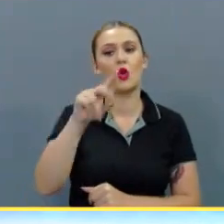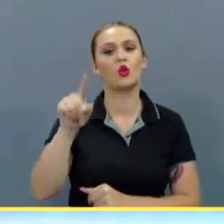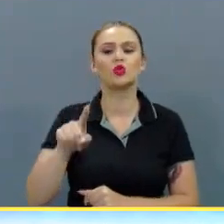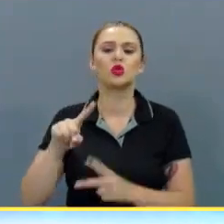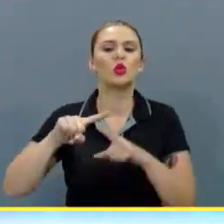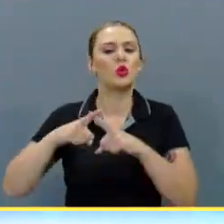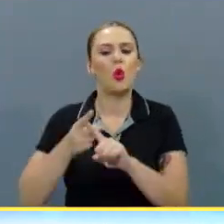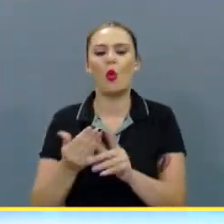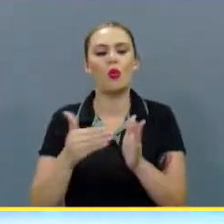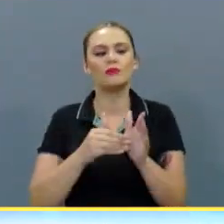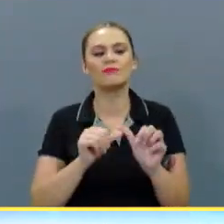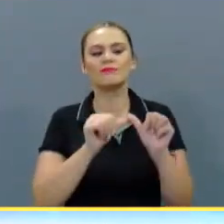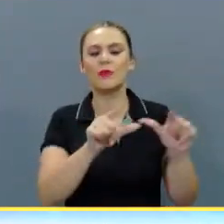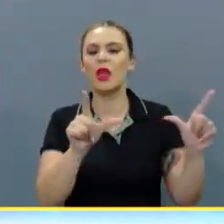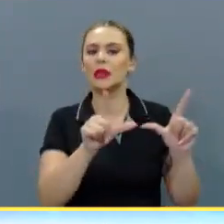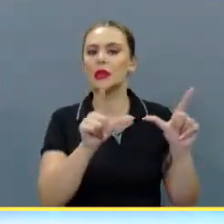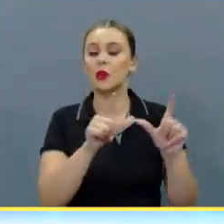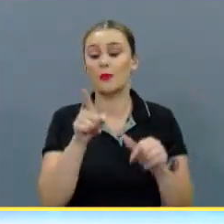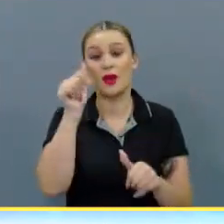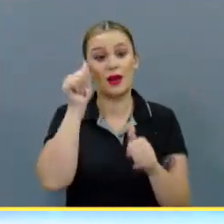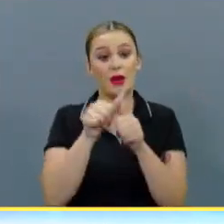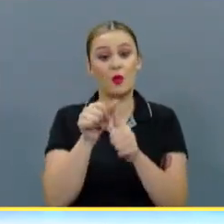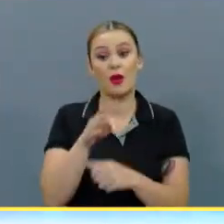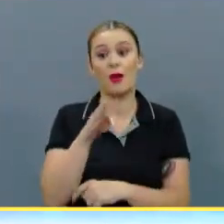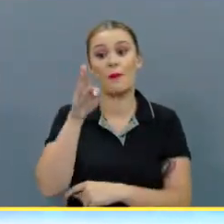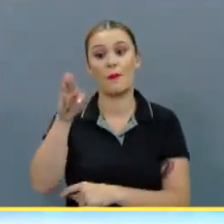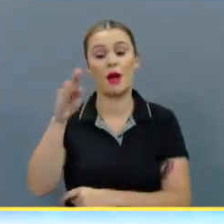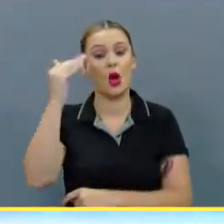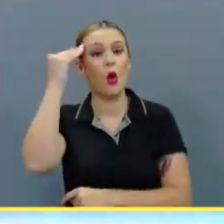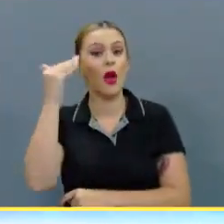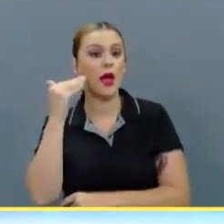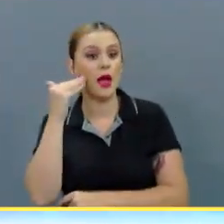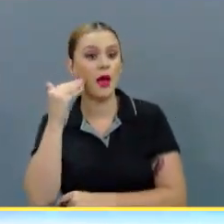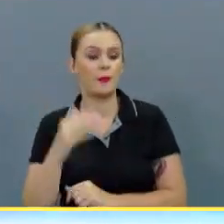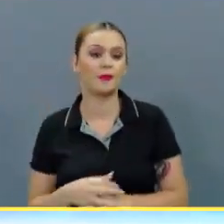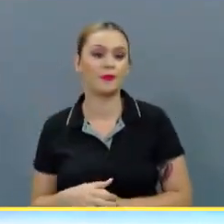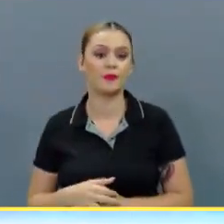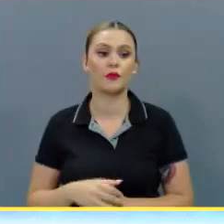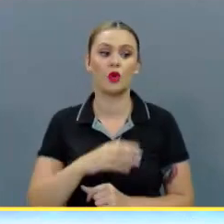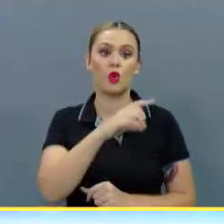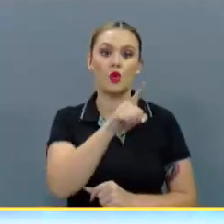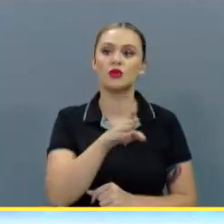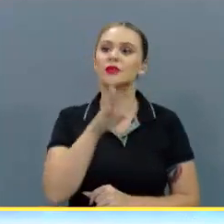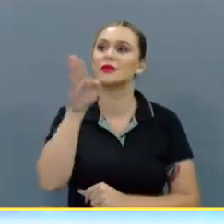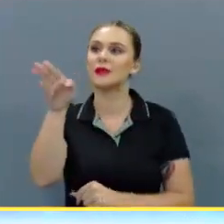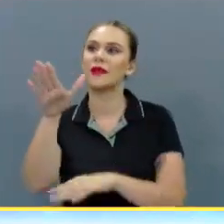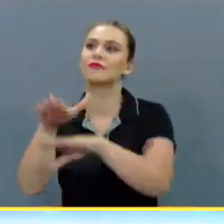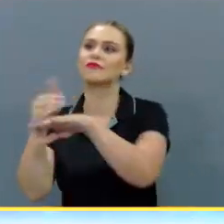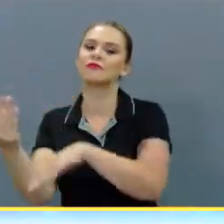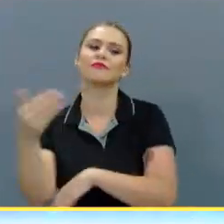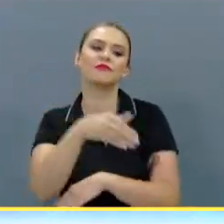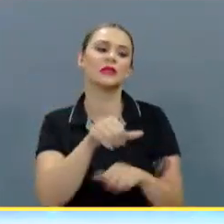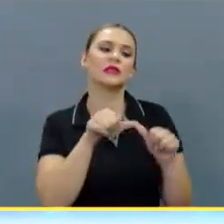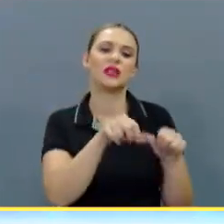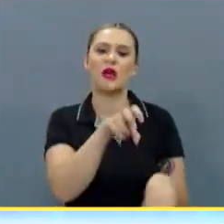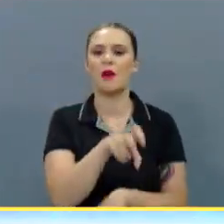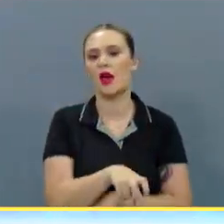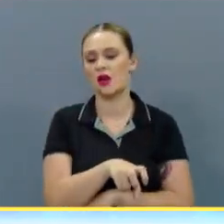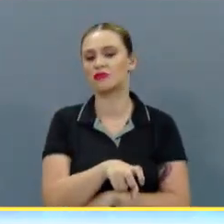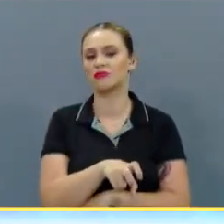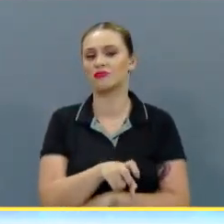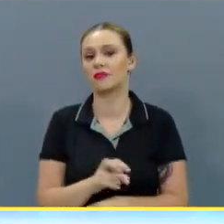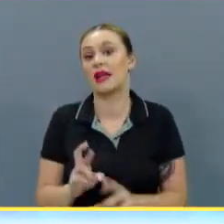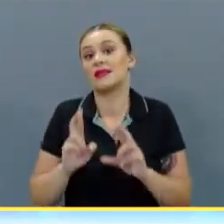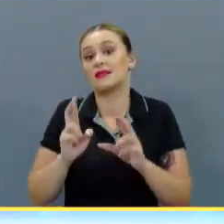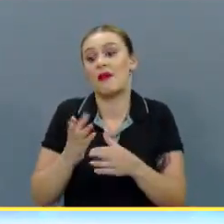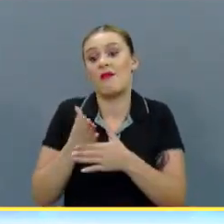no volver a la titularidad. Incluso recuerden ustedes que va a la gira en Corea, Cruz es llamado y regresa y sigue en el banquillo. Se